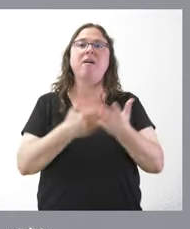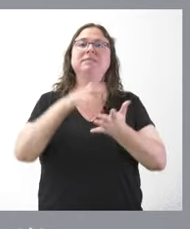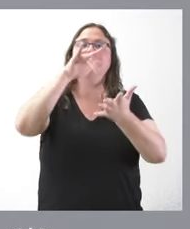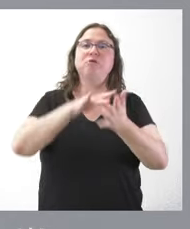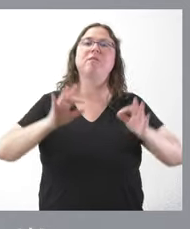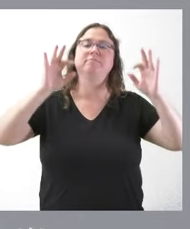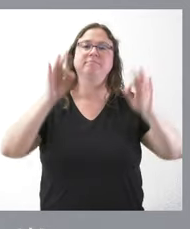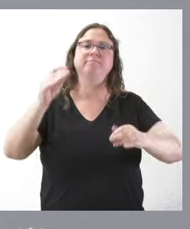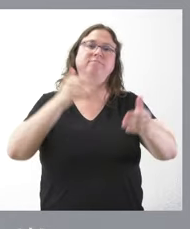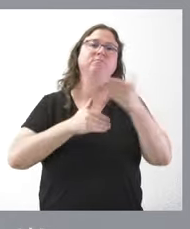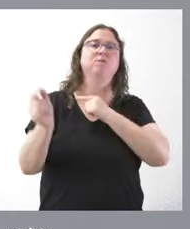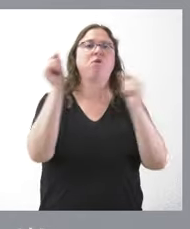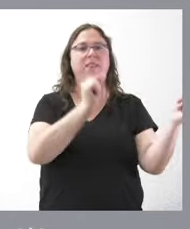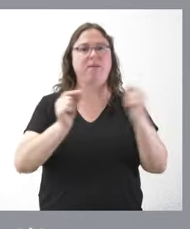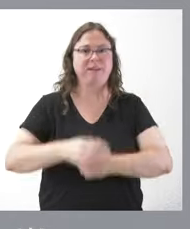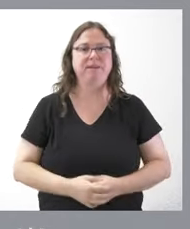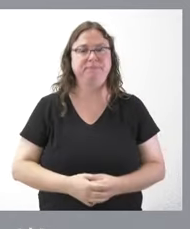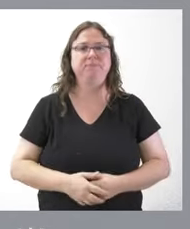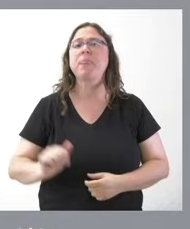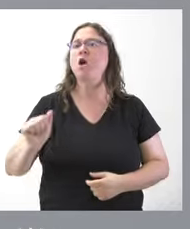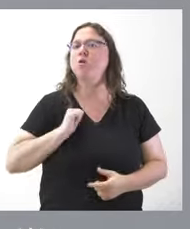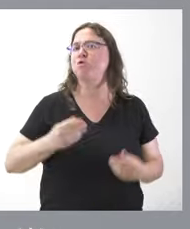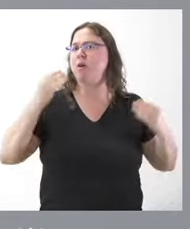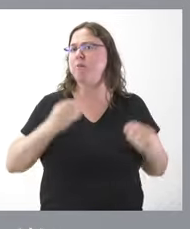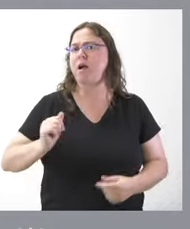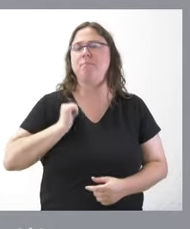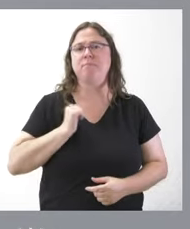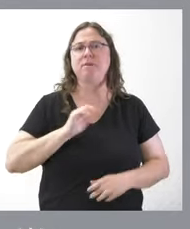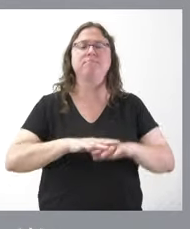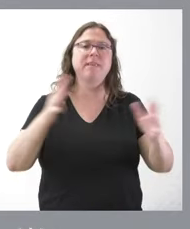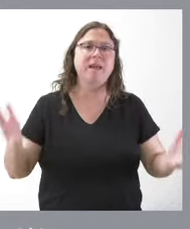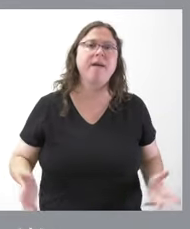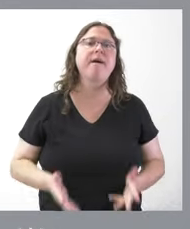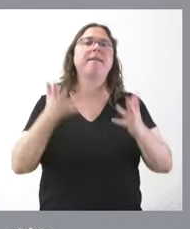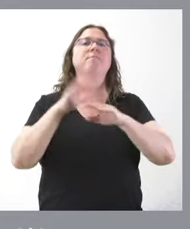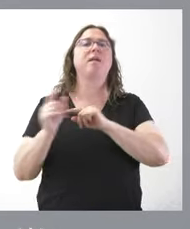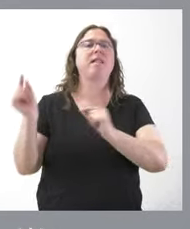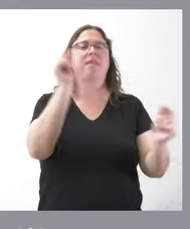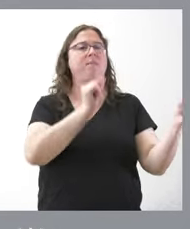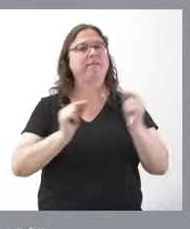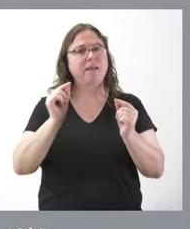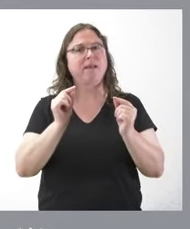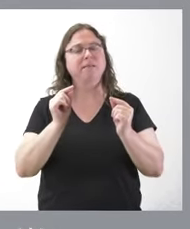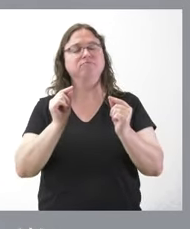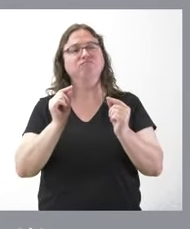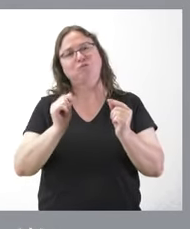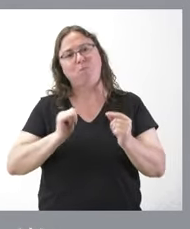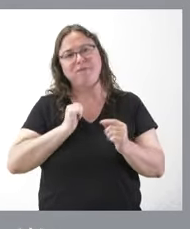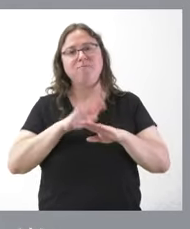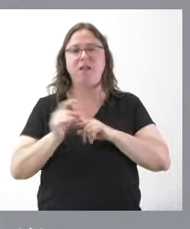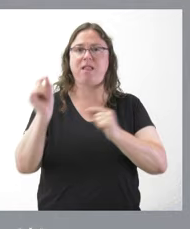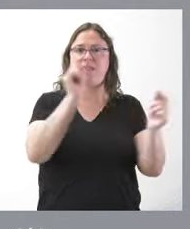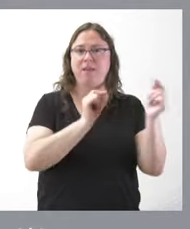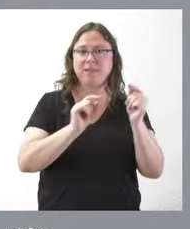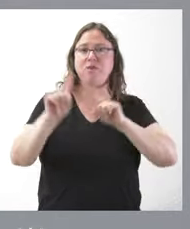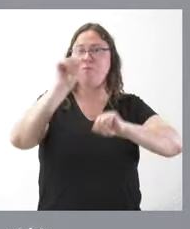del siguiente debate. Es una buena oportunidad para aprovecharla, y animamos, por tanto, para que el debate constituya una ocasión no solamente para debatir de los